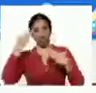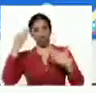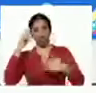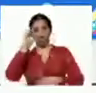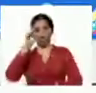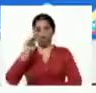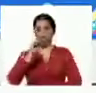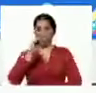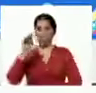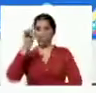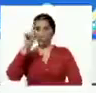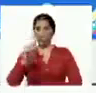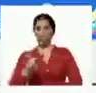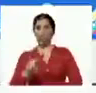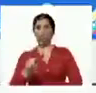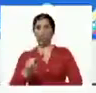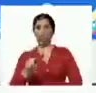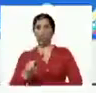bendiciones también